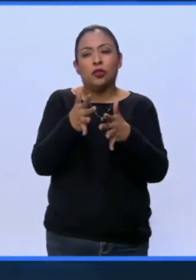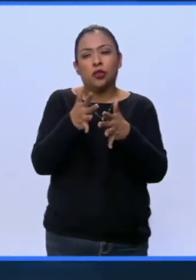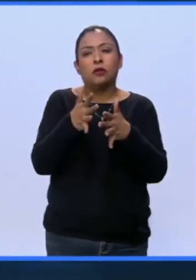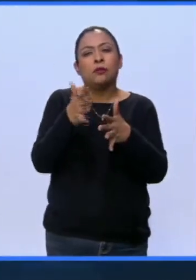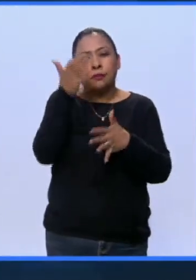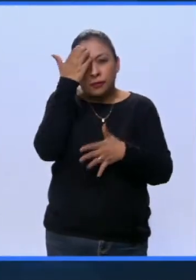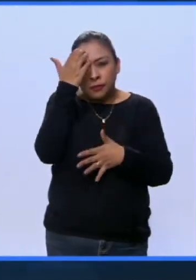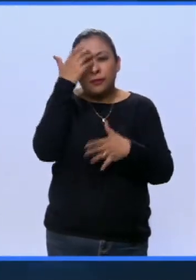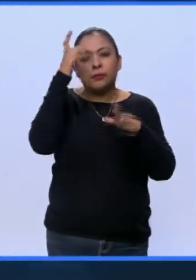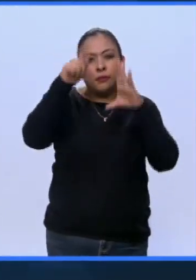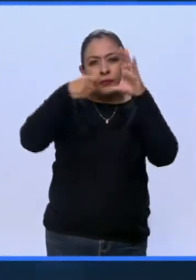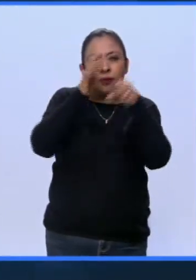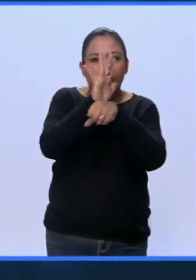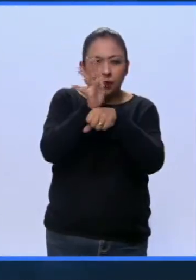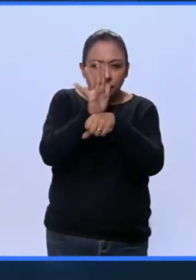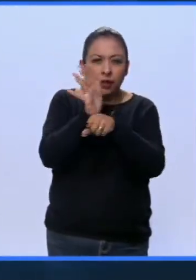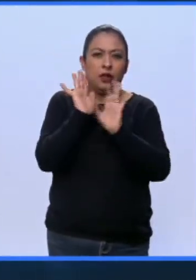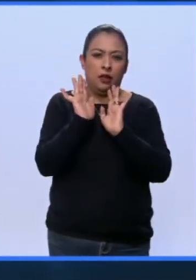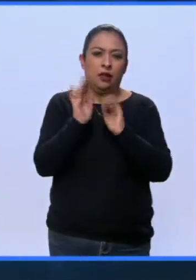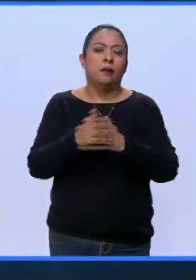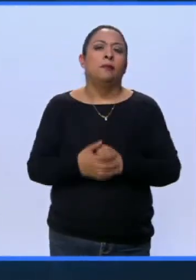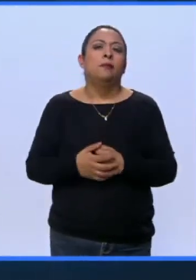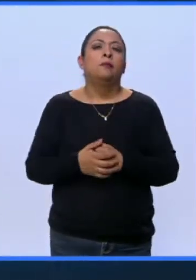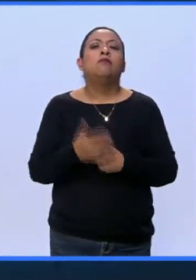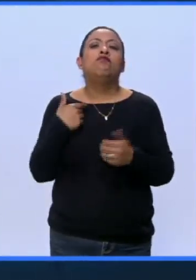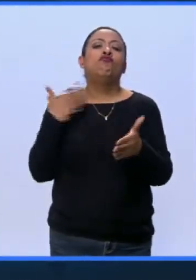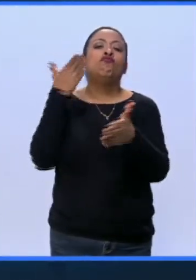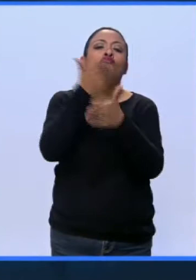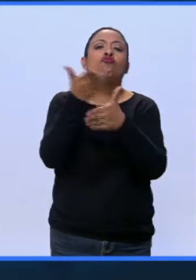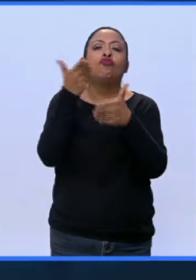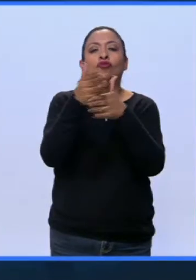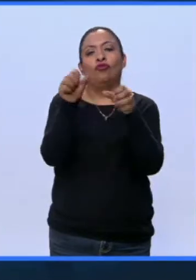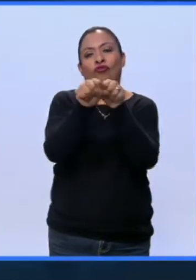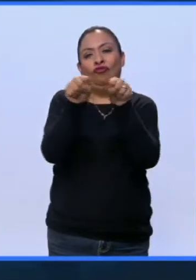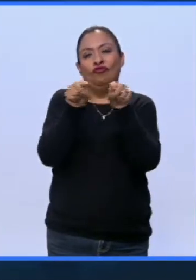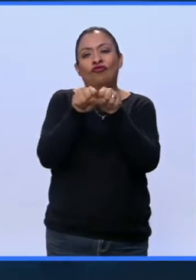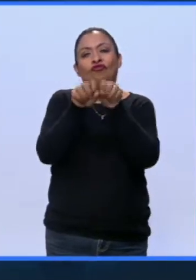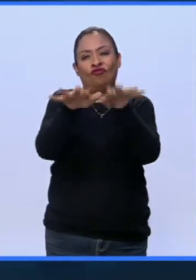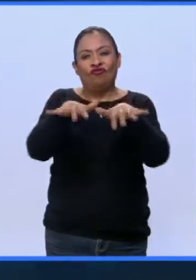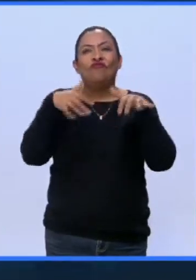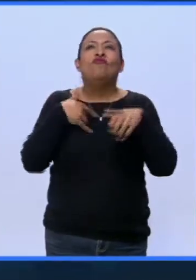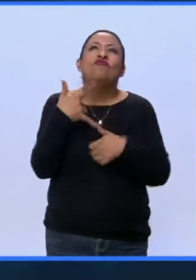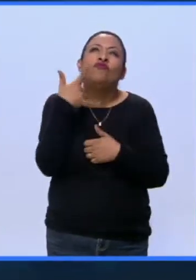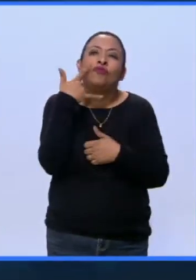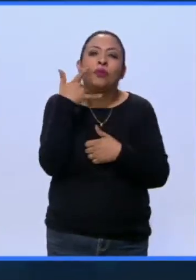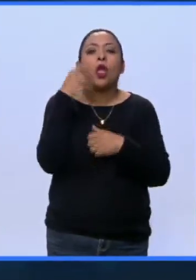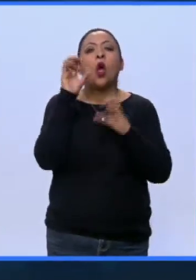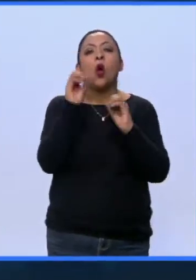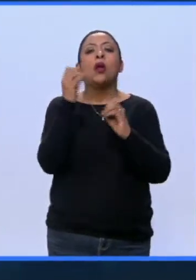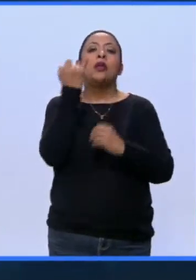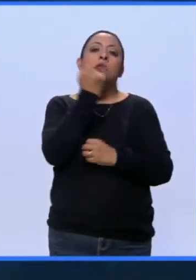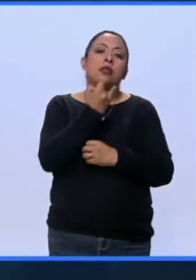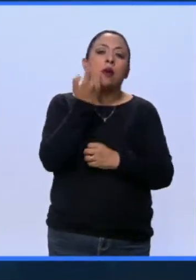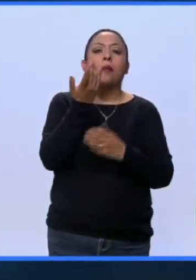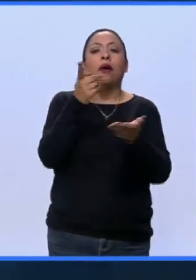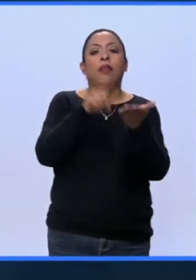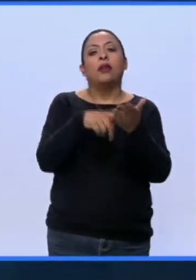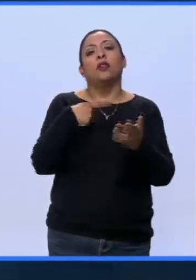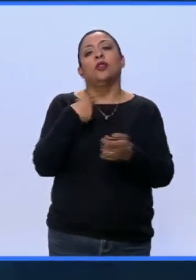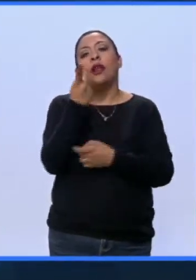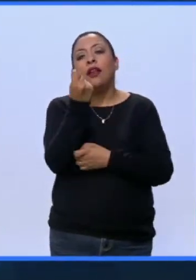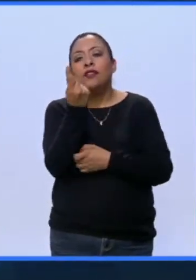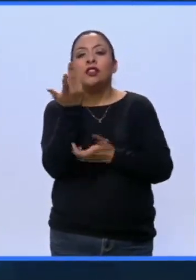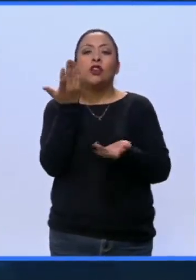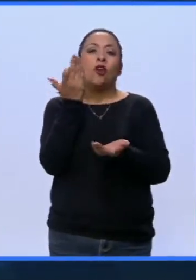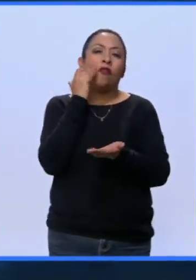con el cine, ya sea que acudamos frecuentemente a las salas cinematográficas, pero al lenguaje cinematográfico a través de televisión, de redes sociales.